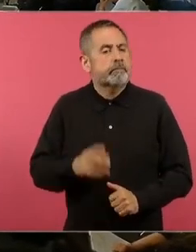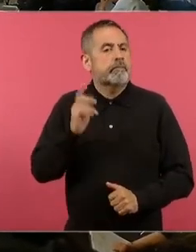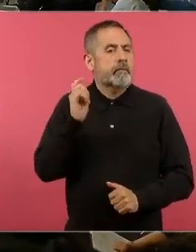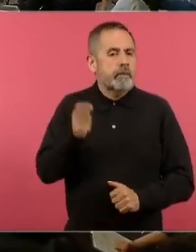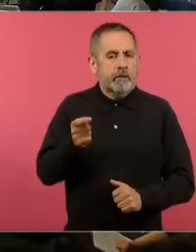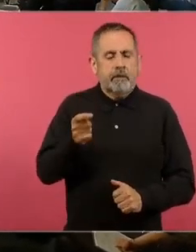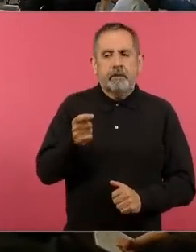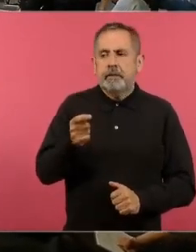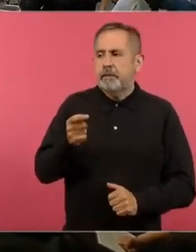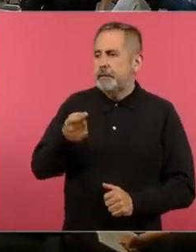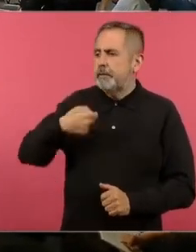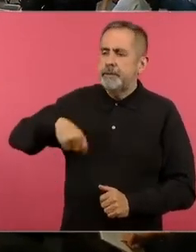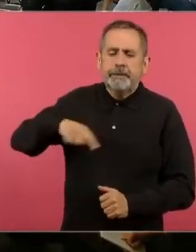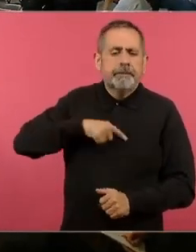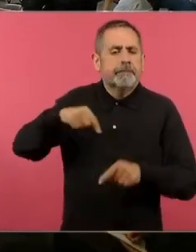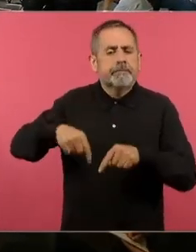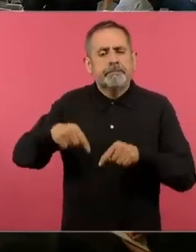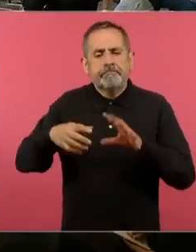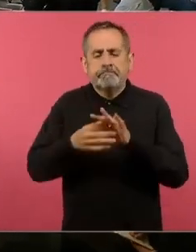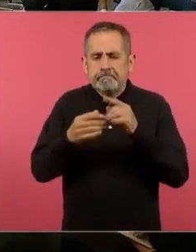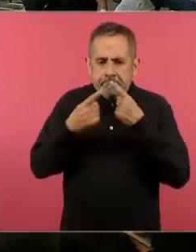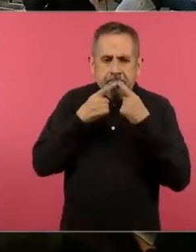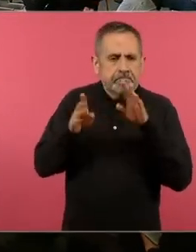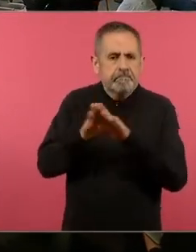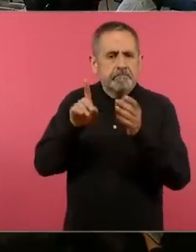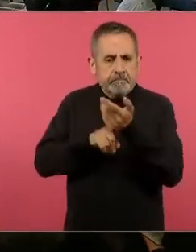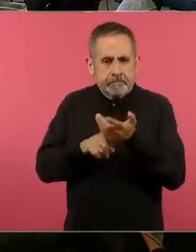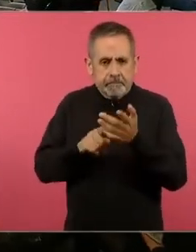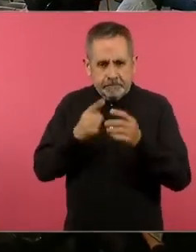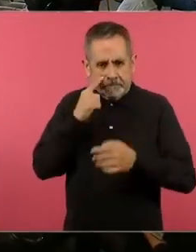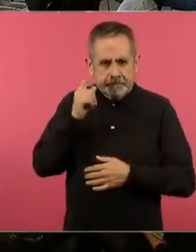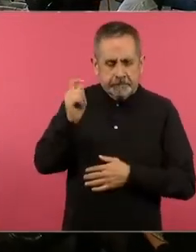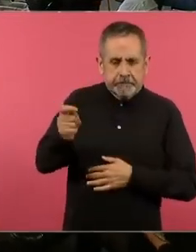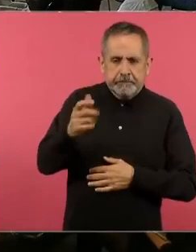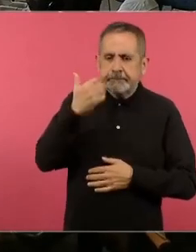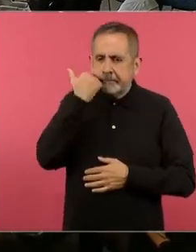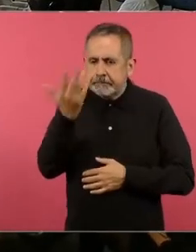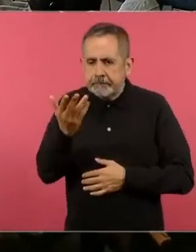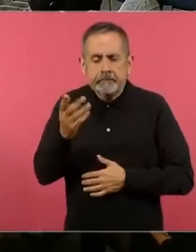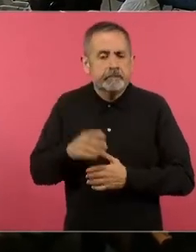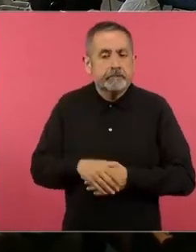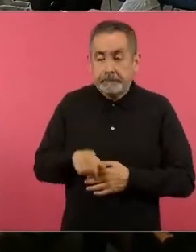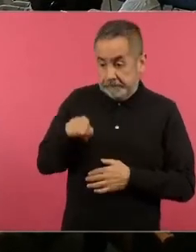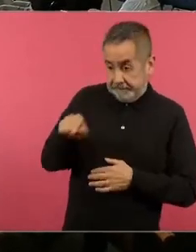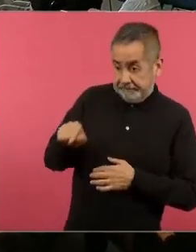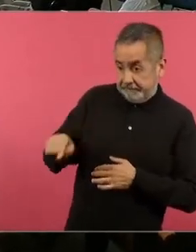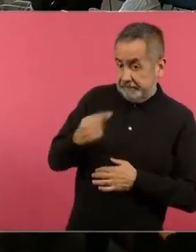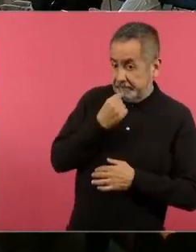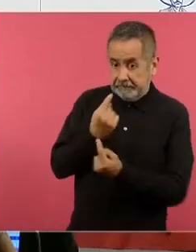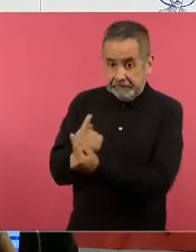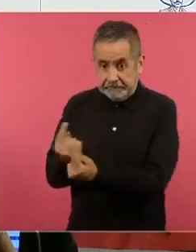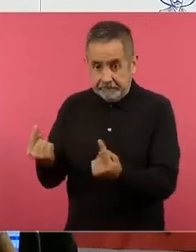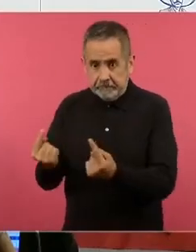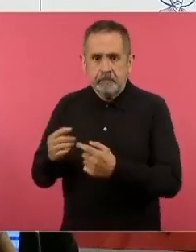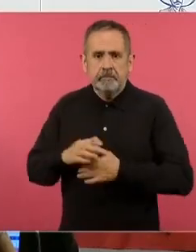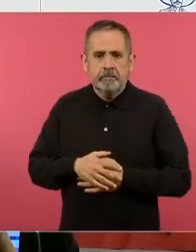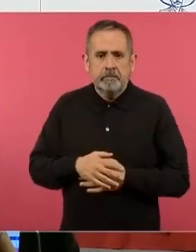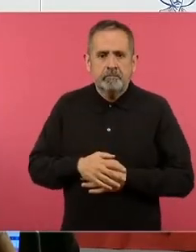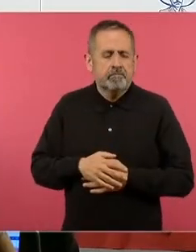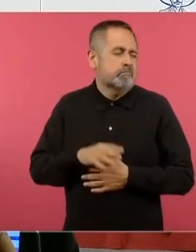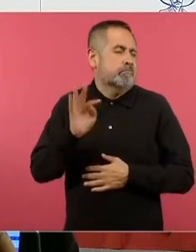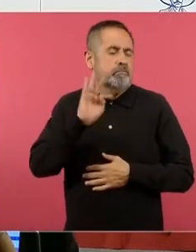manera lo que estamos aquí está invertida un poco pero bueno lo que estamos buscando es que el niño frente a la pregunta